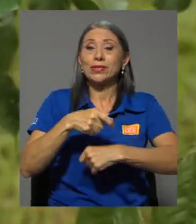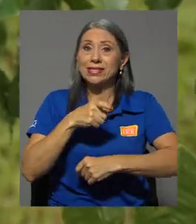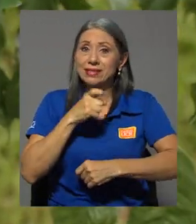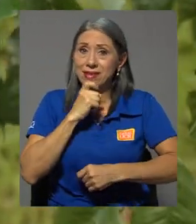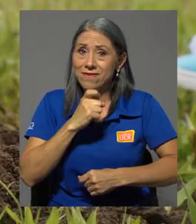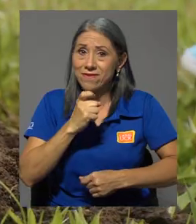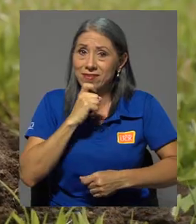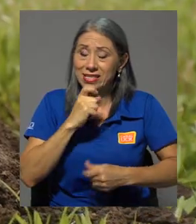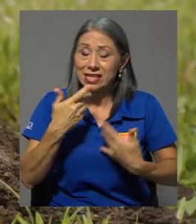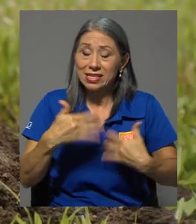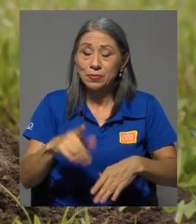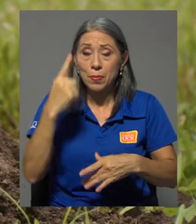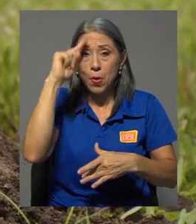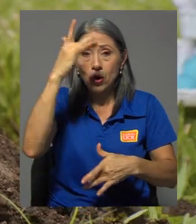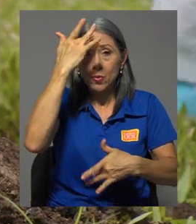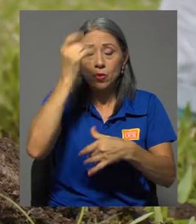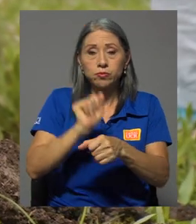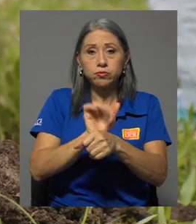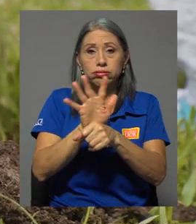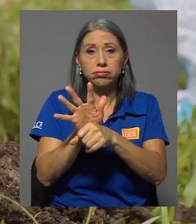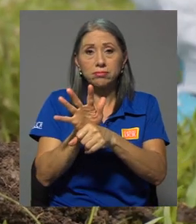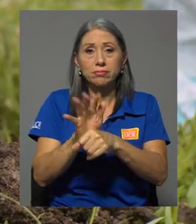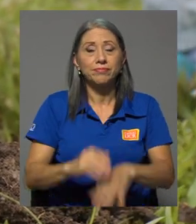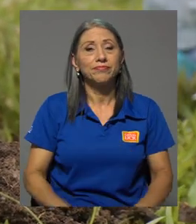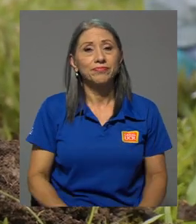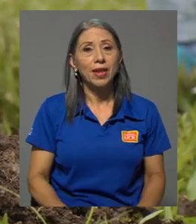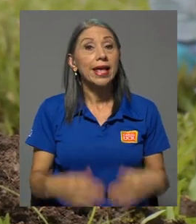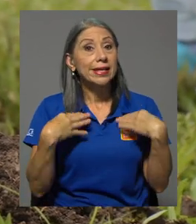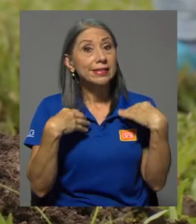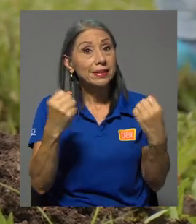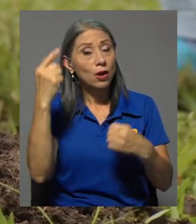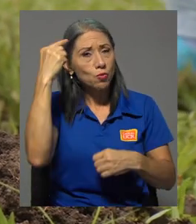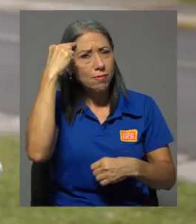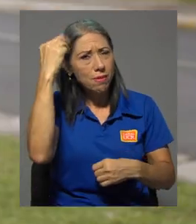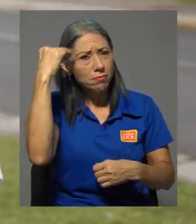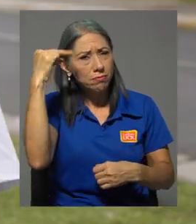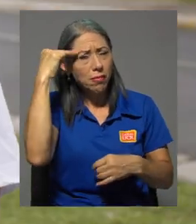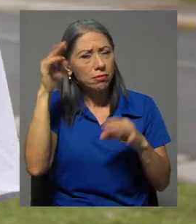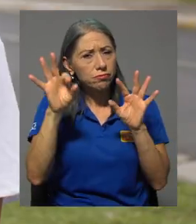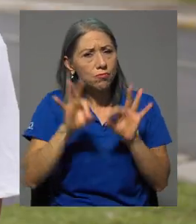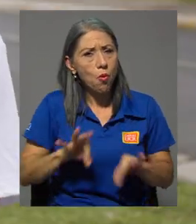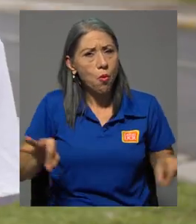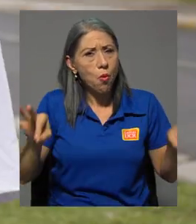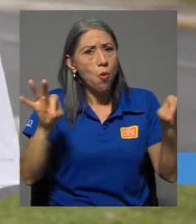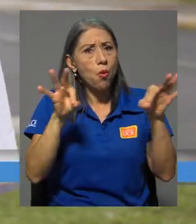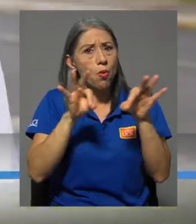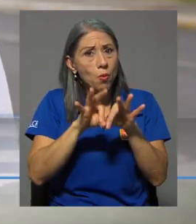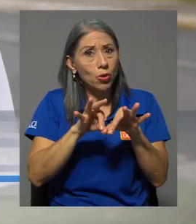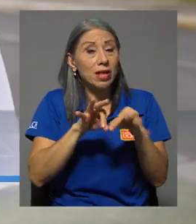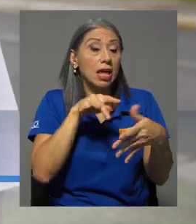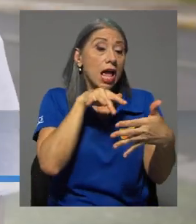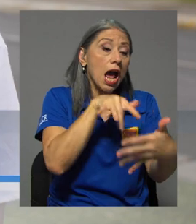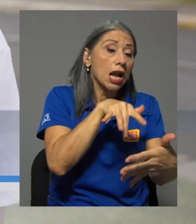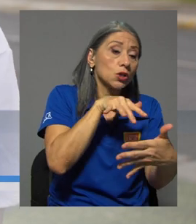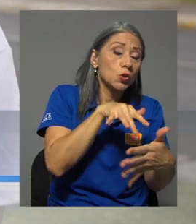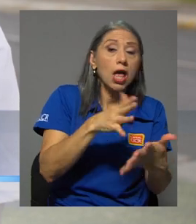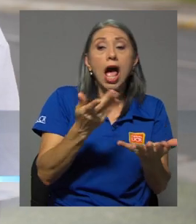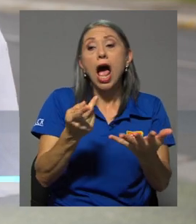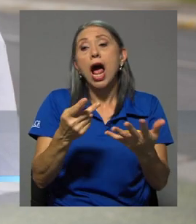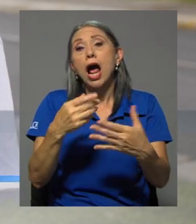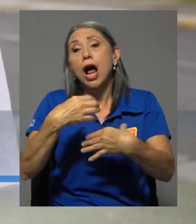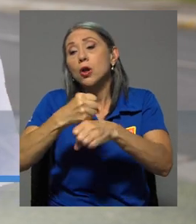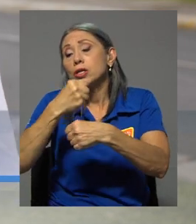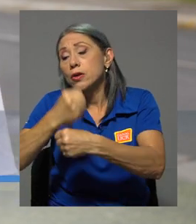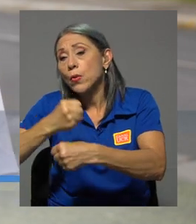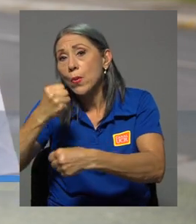tan difíciles por la COVID-19 La salud mental es algo primordial a la hora de tanto estudiar como realizar un trabajo como